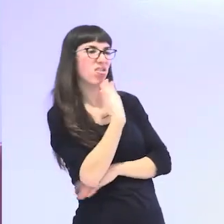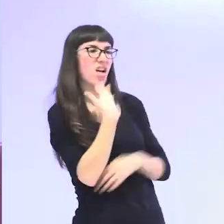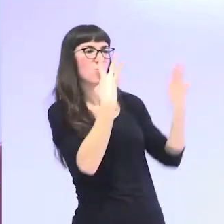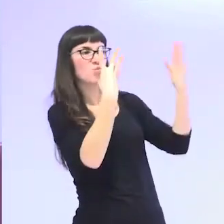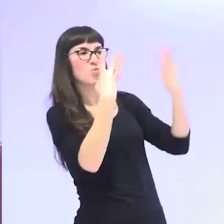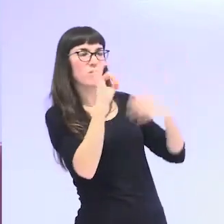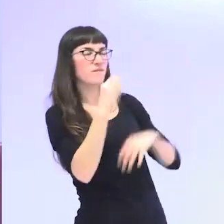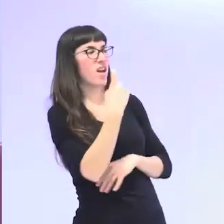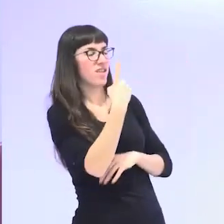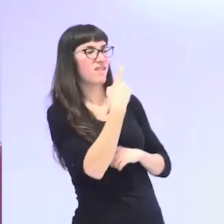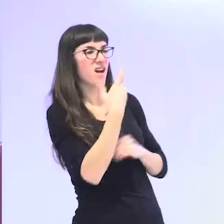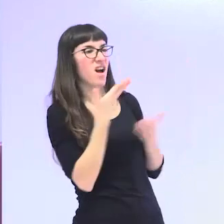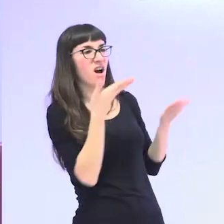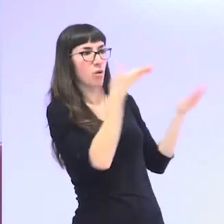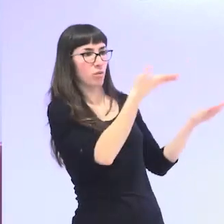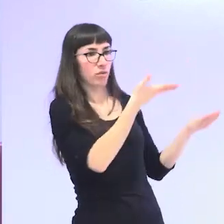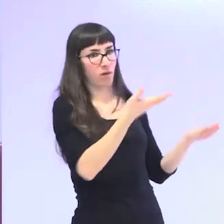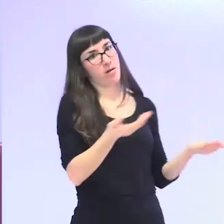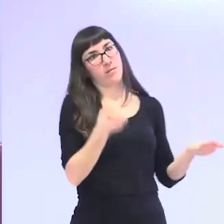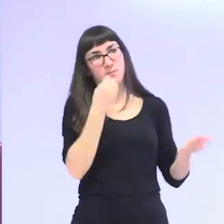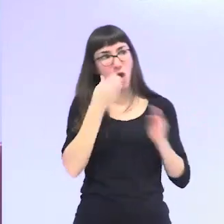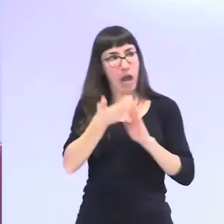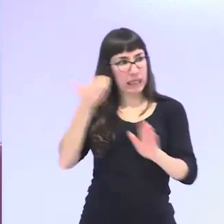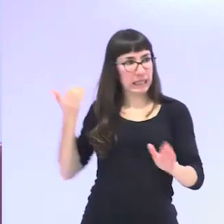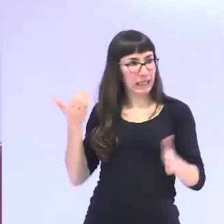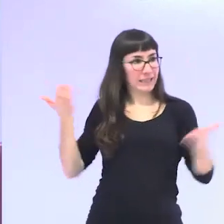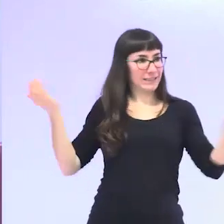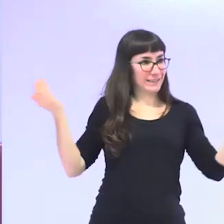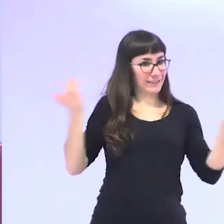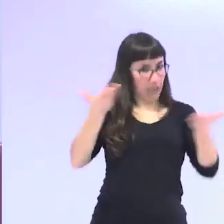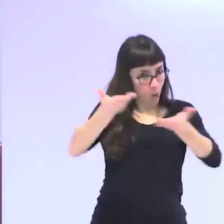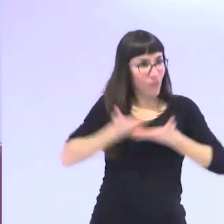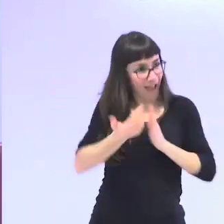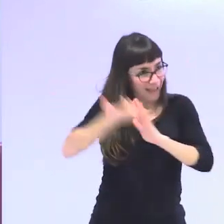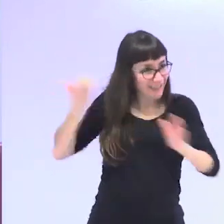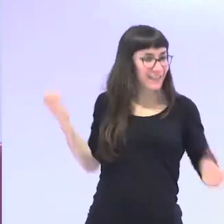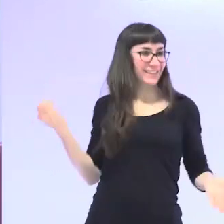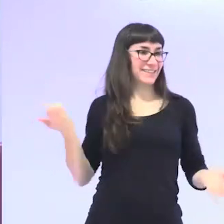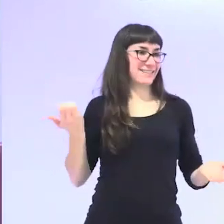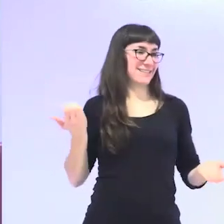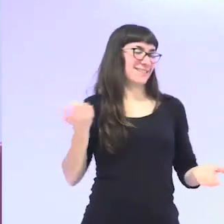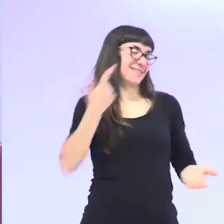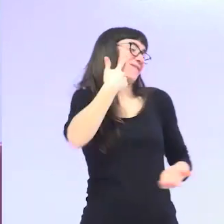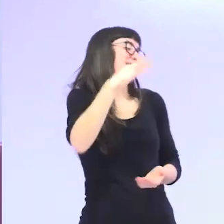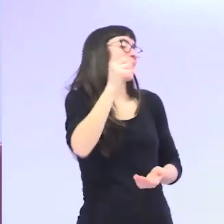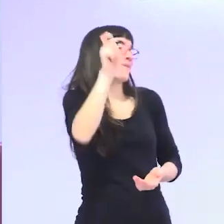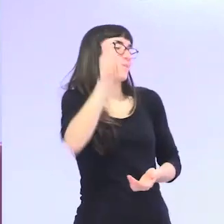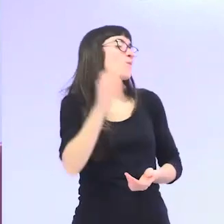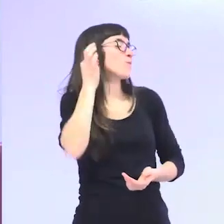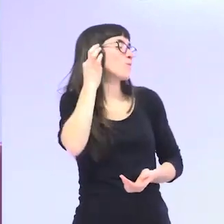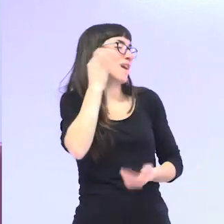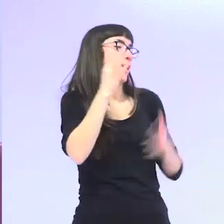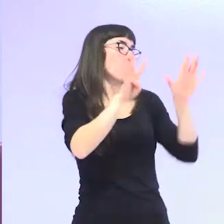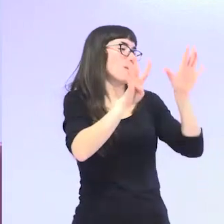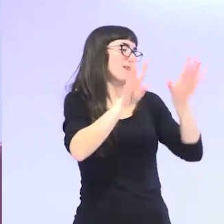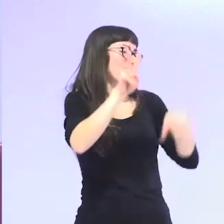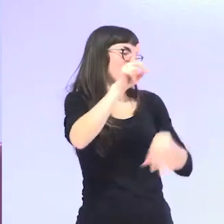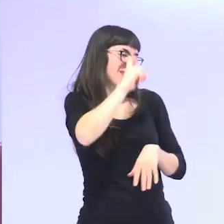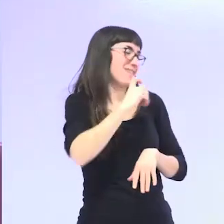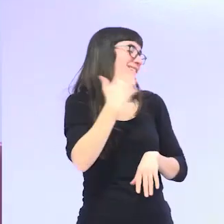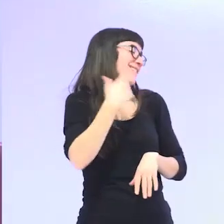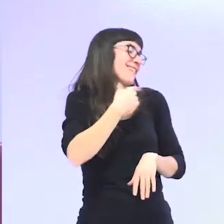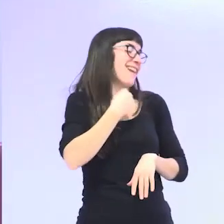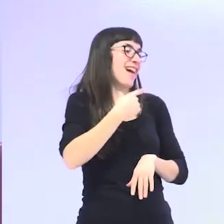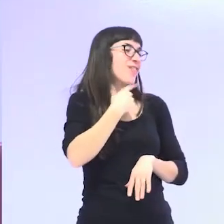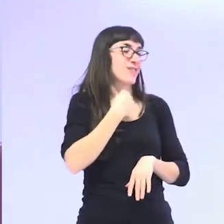como decía hace poco una señora que fue muy graciosa en un taller me decía tenía 92 años y me decía yo ya he decidido que este año